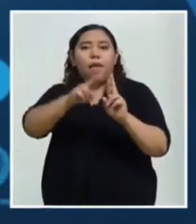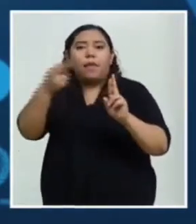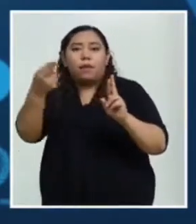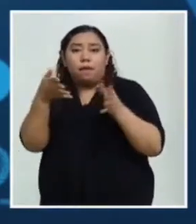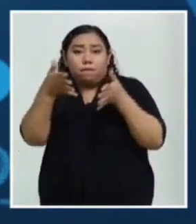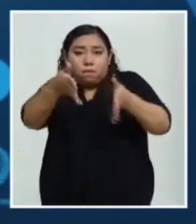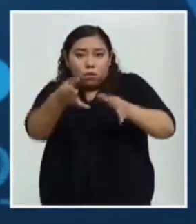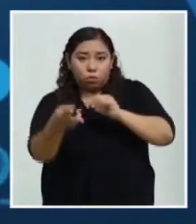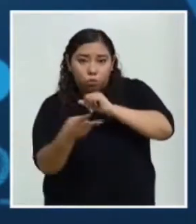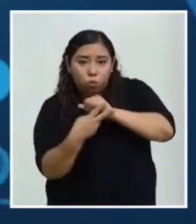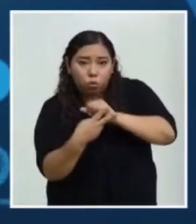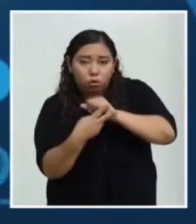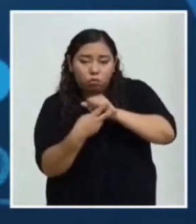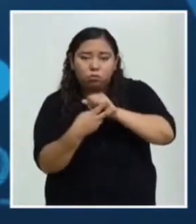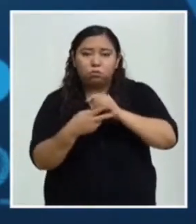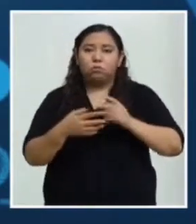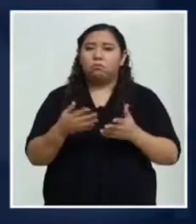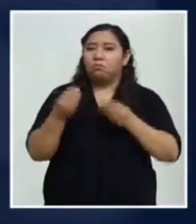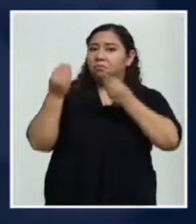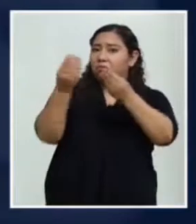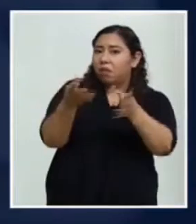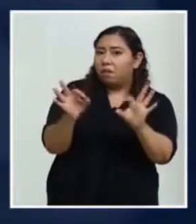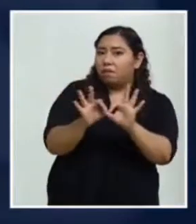saber exactamente la fecha que llega.